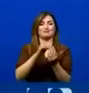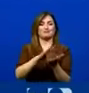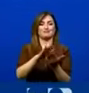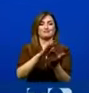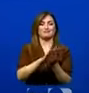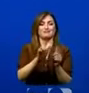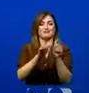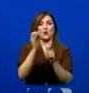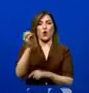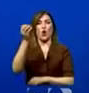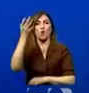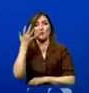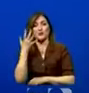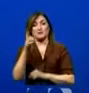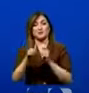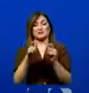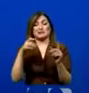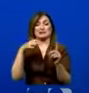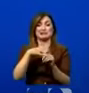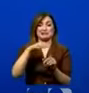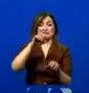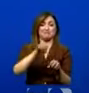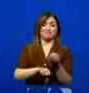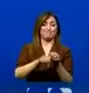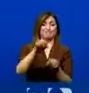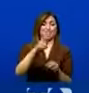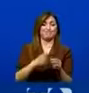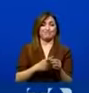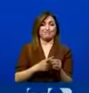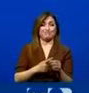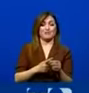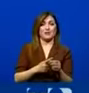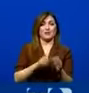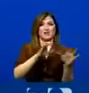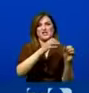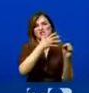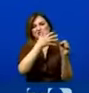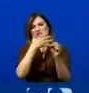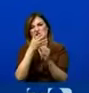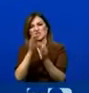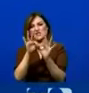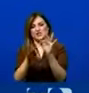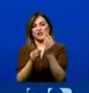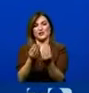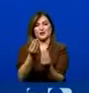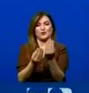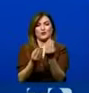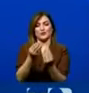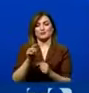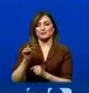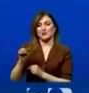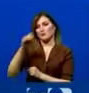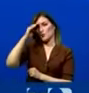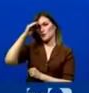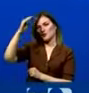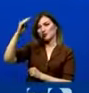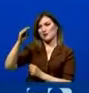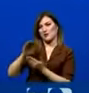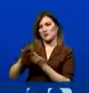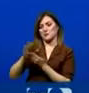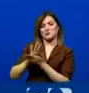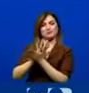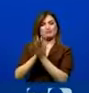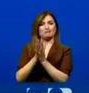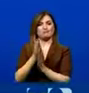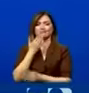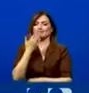perdón y olvido a quienes asaltaron a la ciudad de Quito, la secuestraron y la incendiaron, no se otorgue esa amnistía